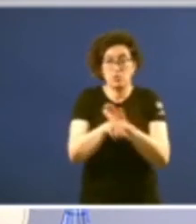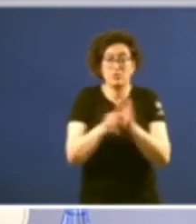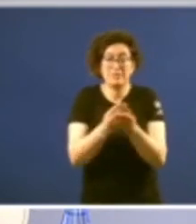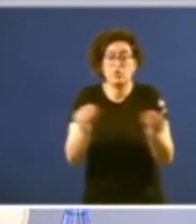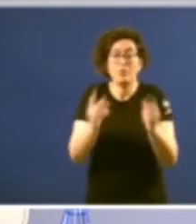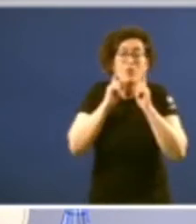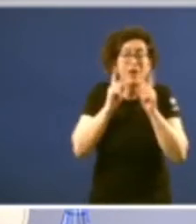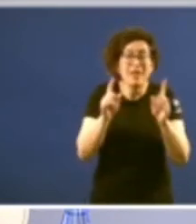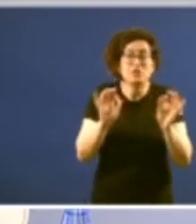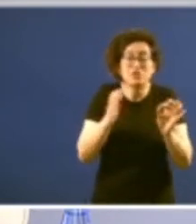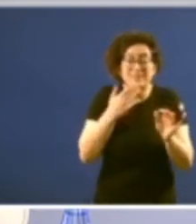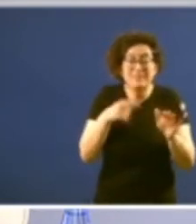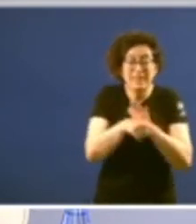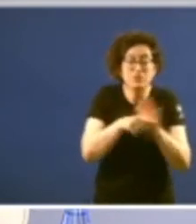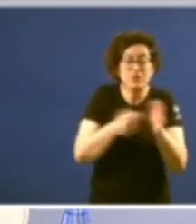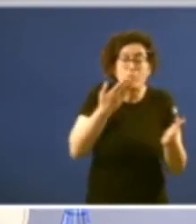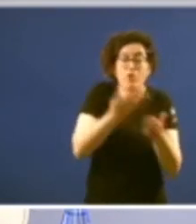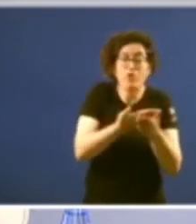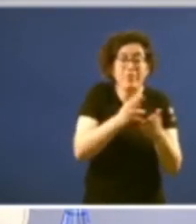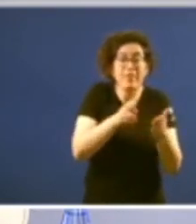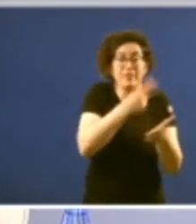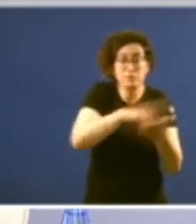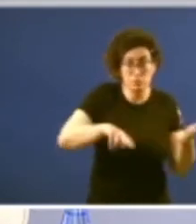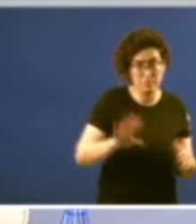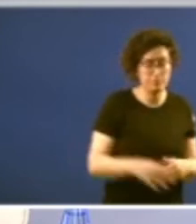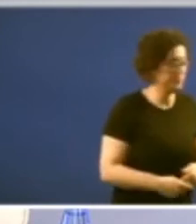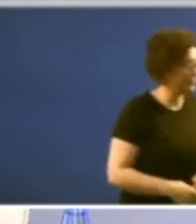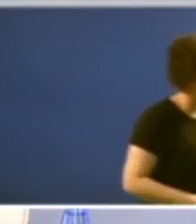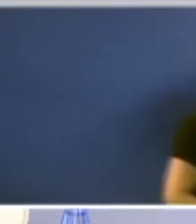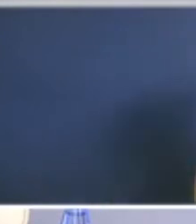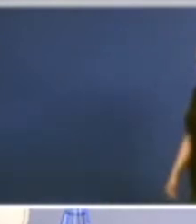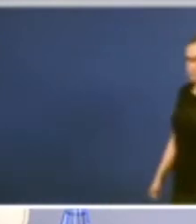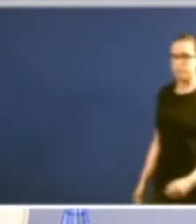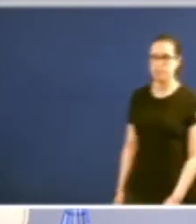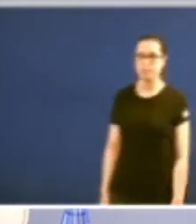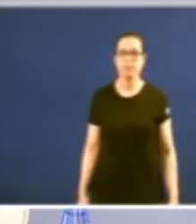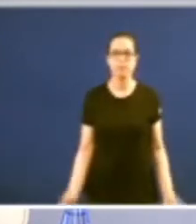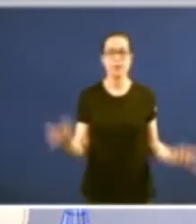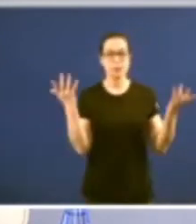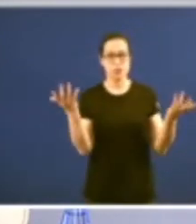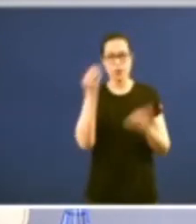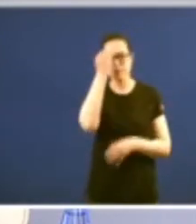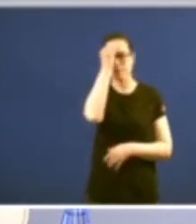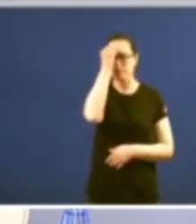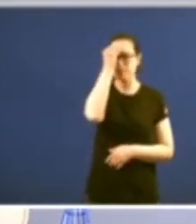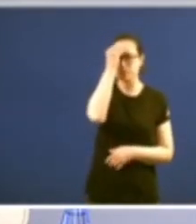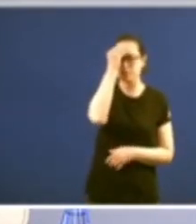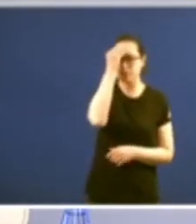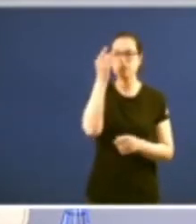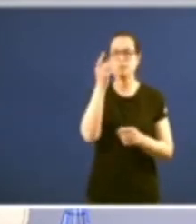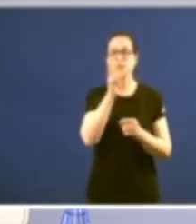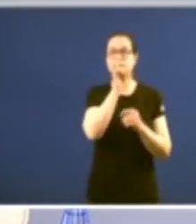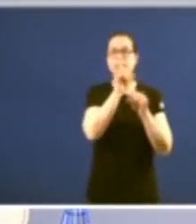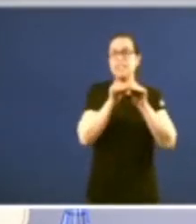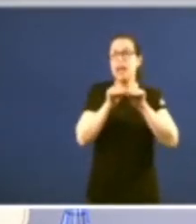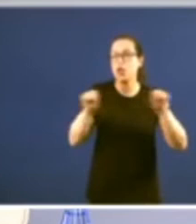estea en trámite unha moción de censura A pregunta entonces que nos plantexamos é se debe entenderse tal silencio no